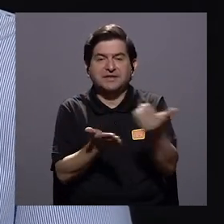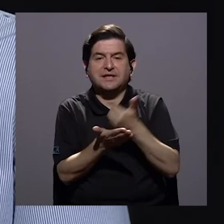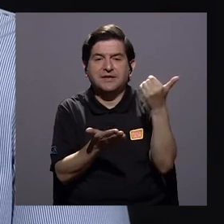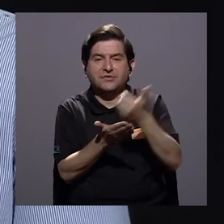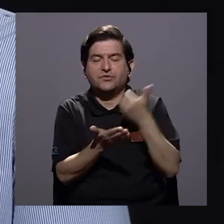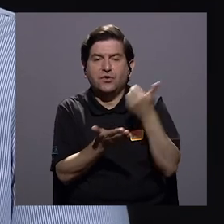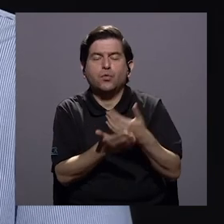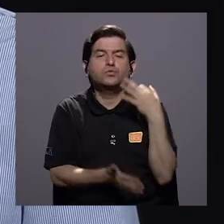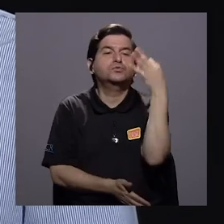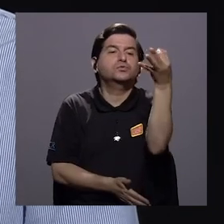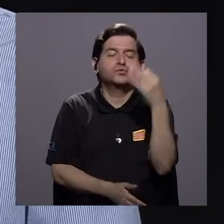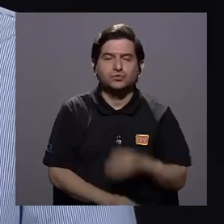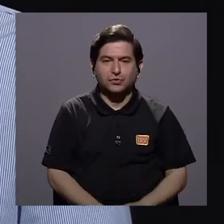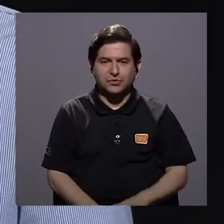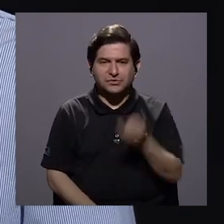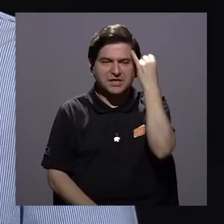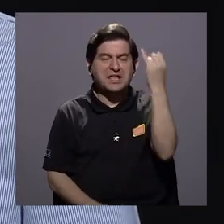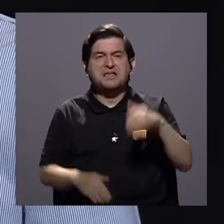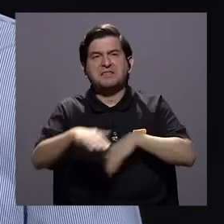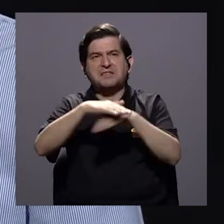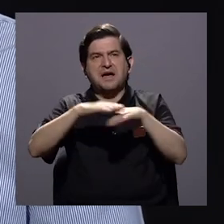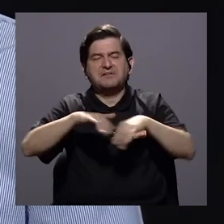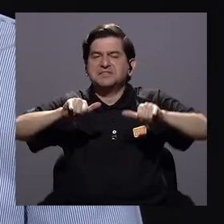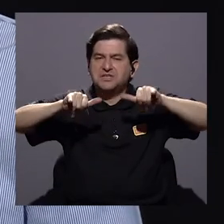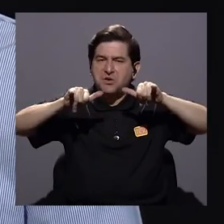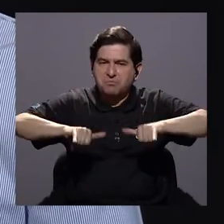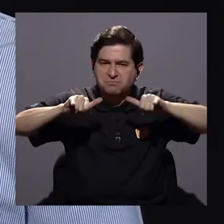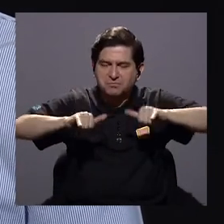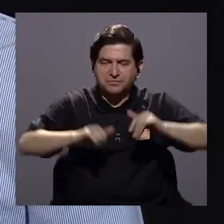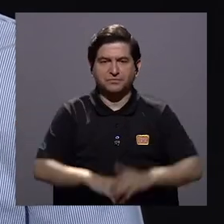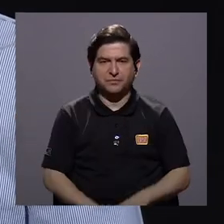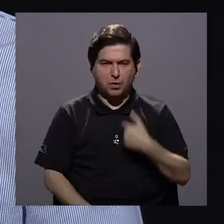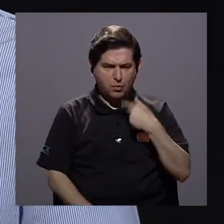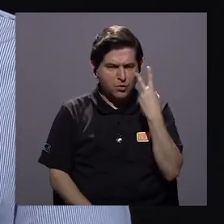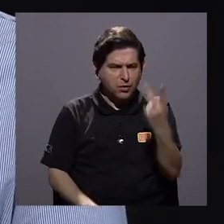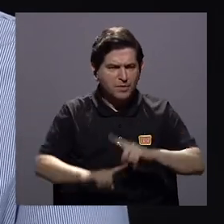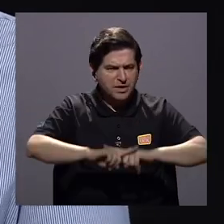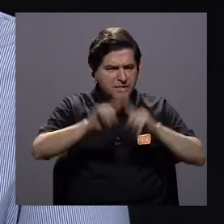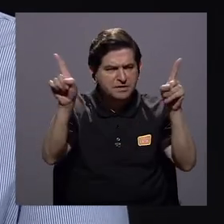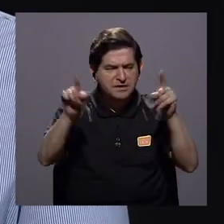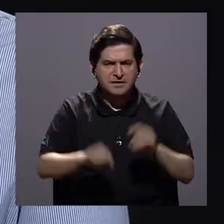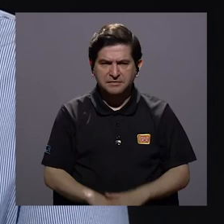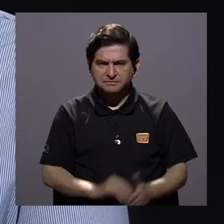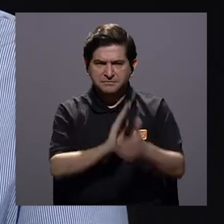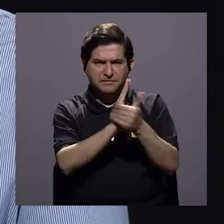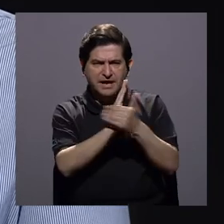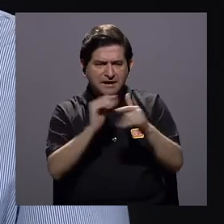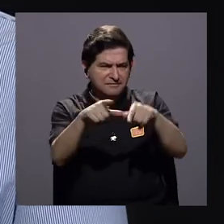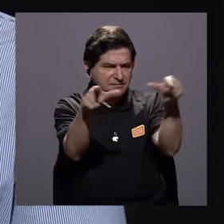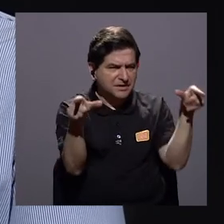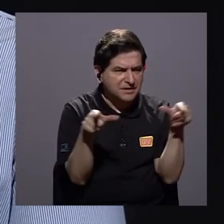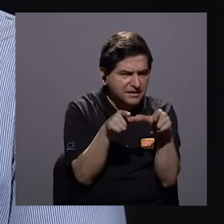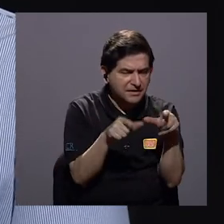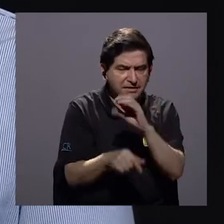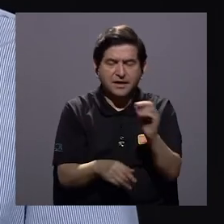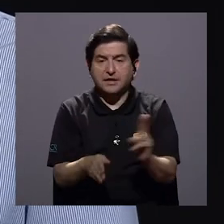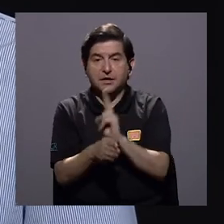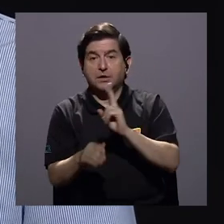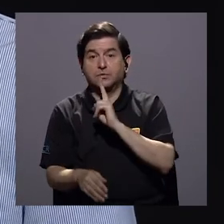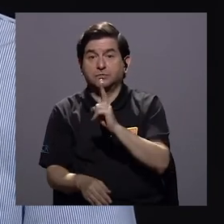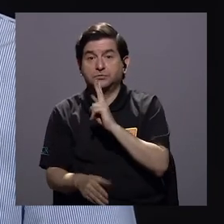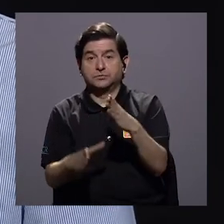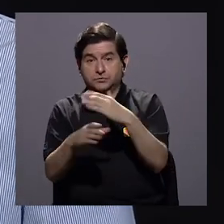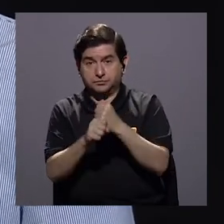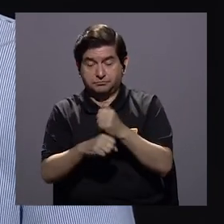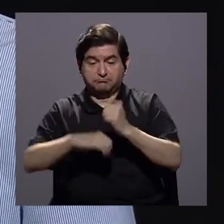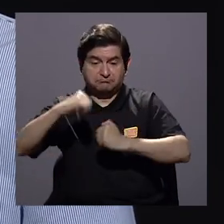recursos para el futuro es el concepto más básico de sostenibilidad si uno ve la diferencia entre la capacidad del territorio y el uso